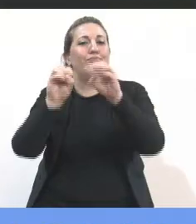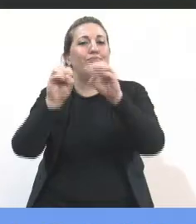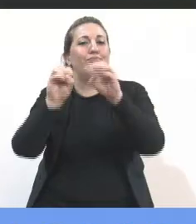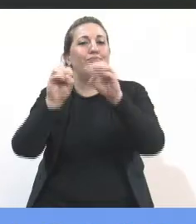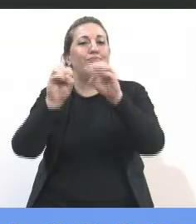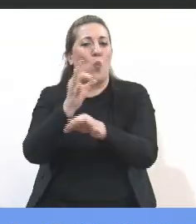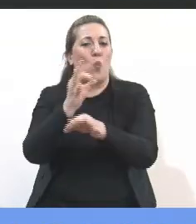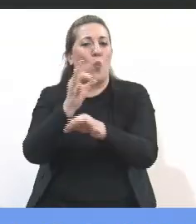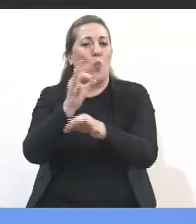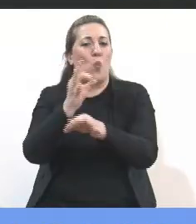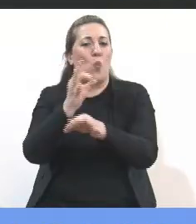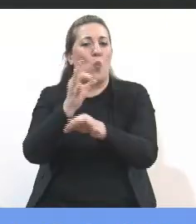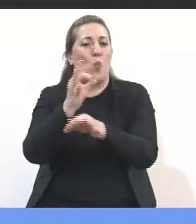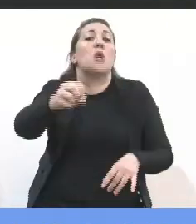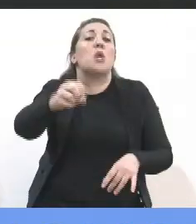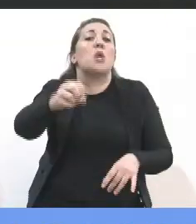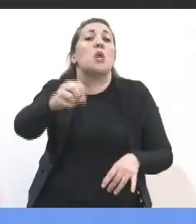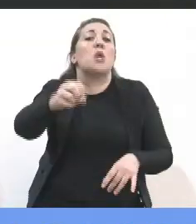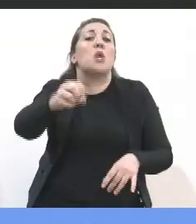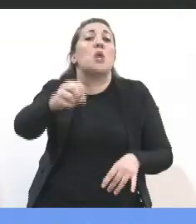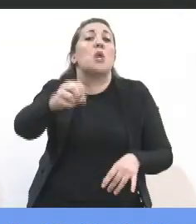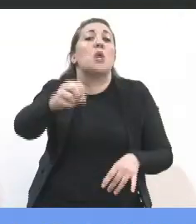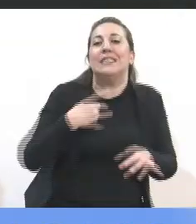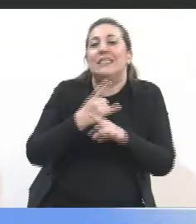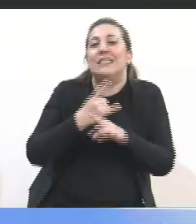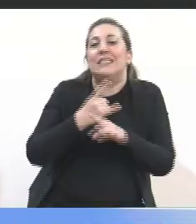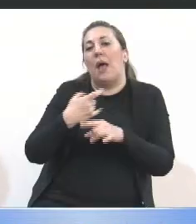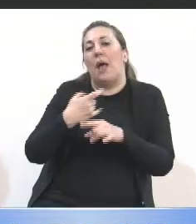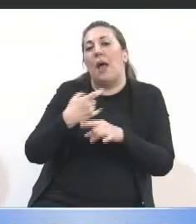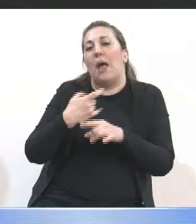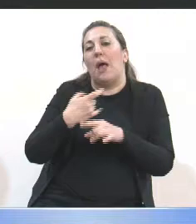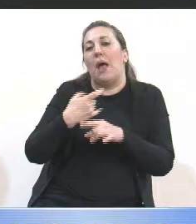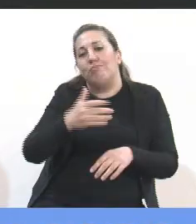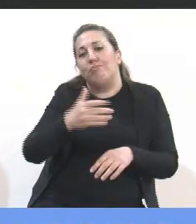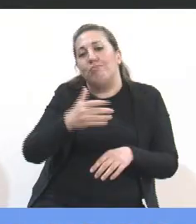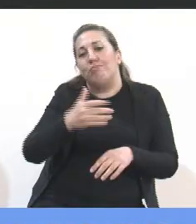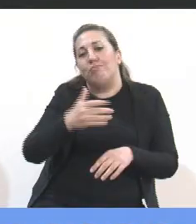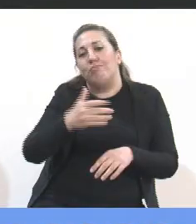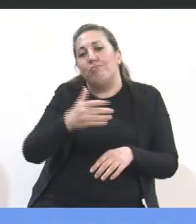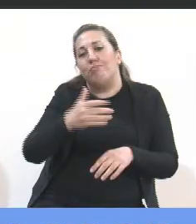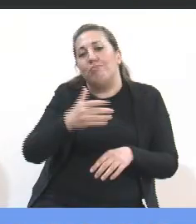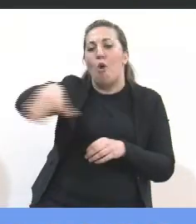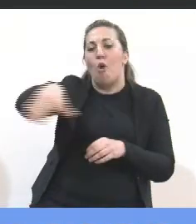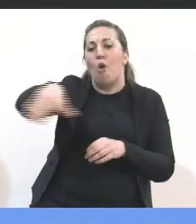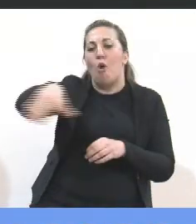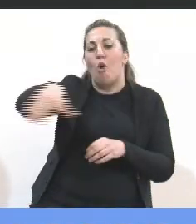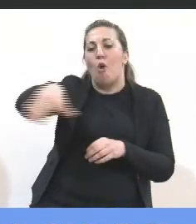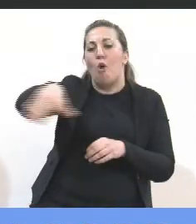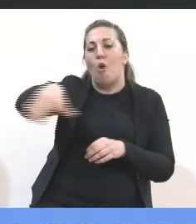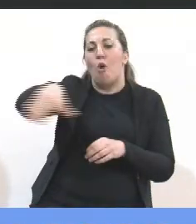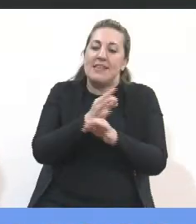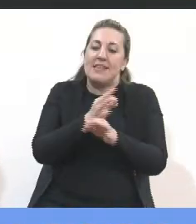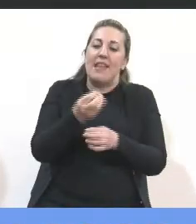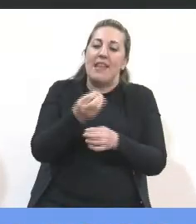Generalmente los llevamos de la mano y en el camino les vamos enseñando cosas. Le enseñamos a cruzar la calle, le enseñamos a caminar por la